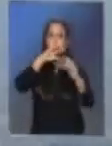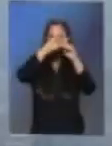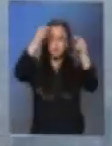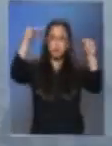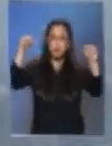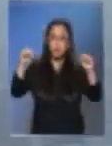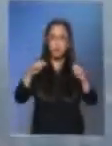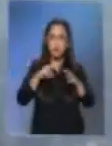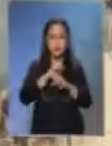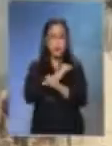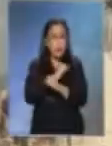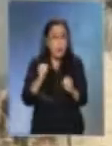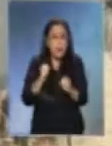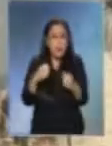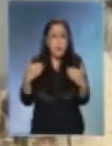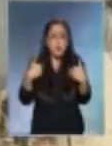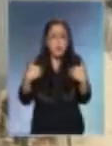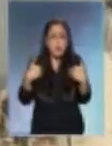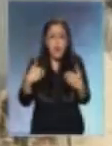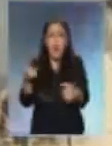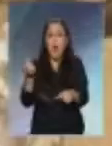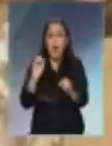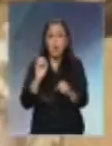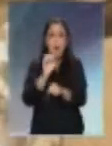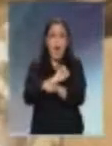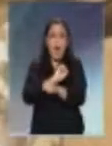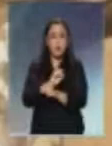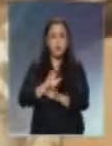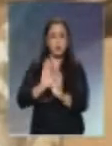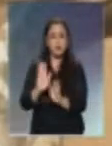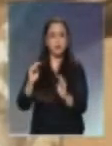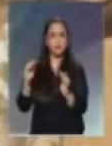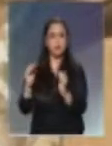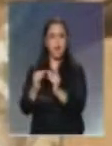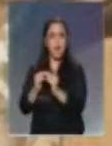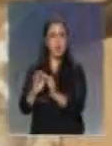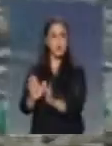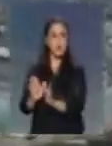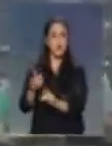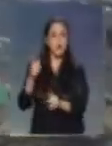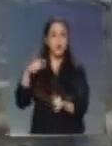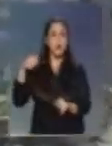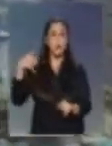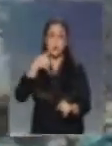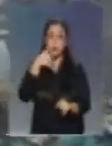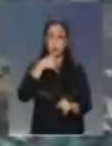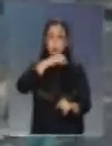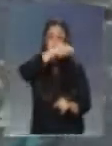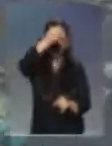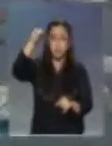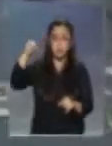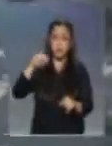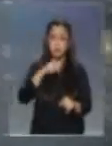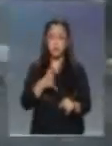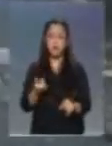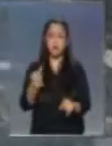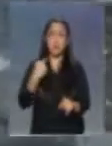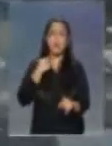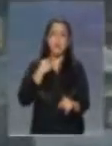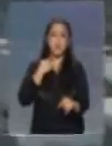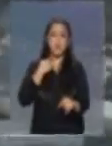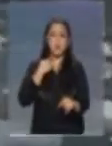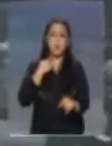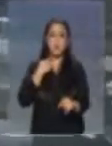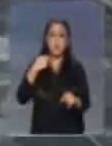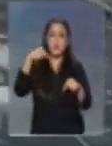o nos impiden hacer ejercicios. El problema de la contaminación es mucho más serio. Provoca la mayor amenaza de nuestro tiempo. El cambio